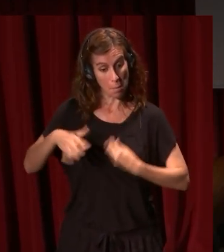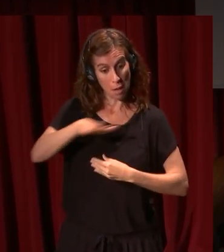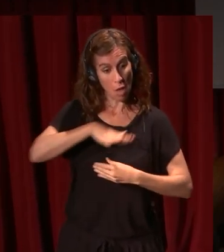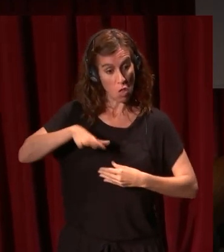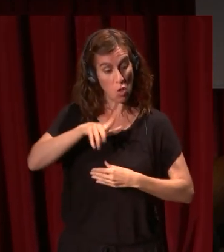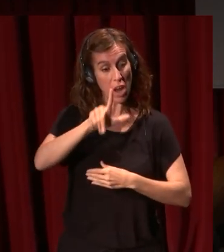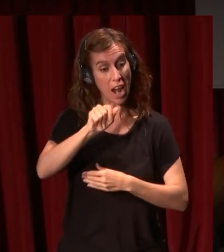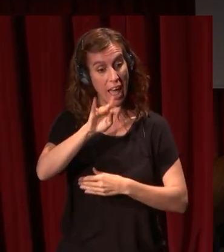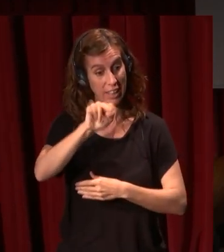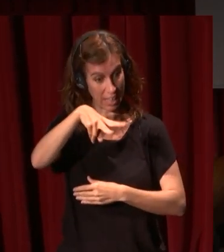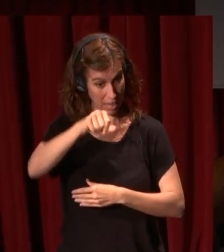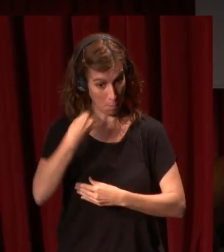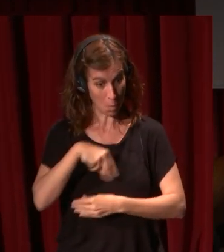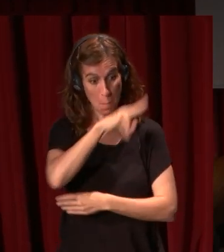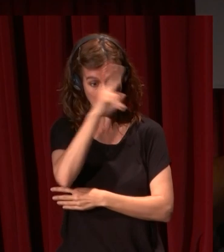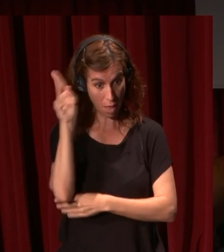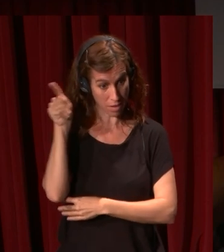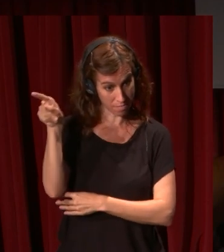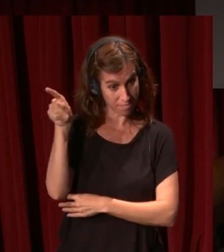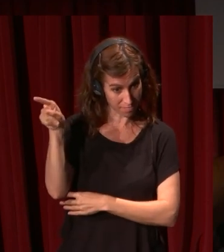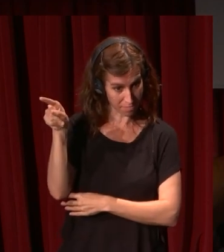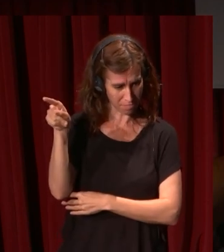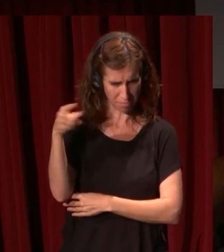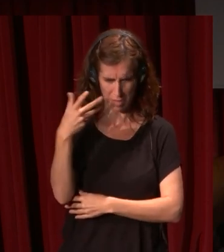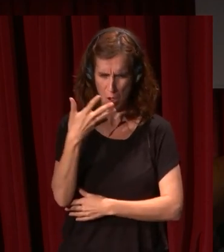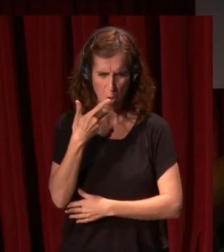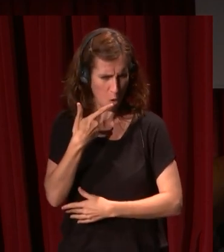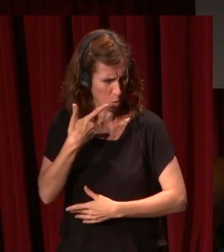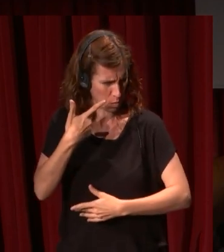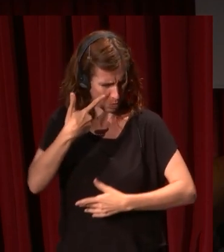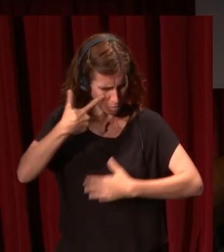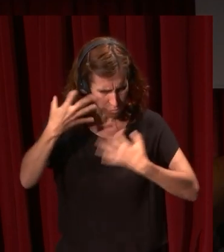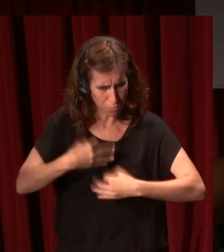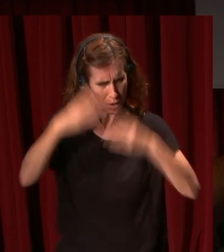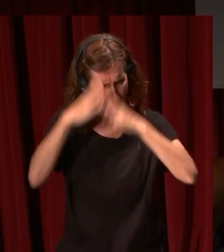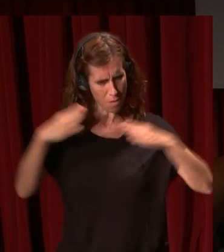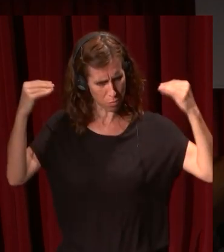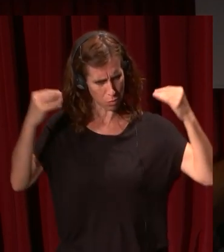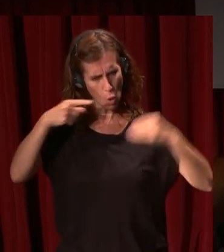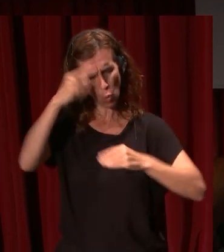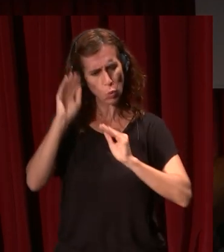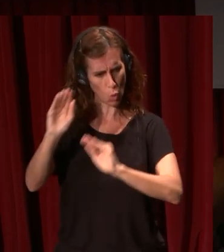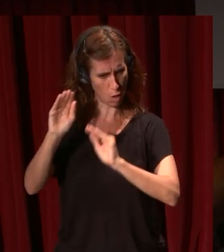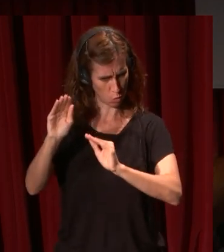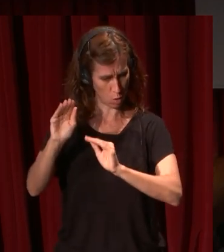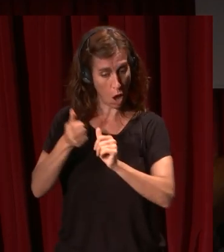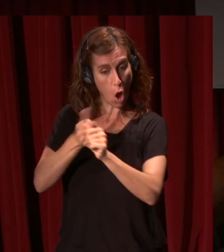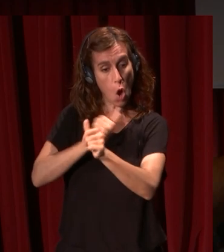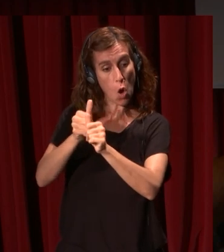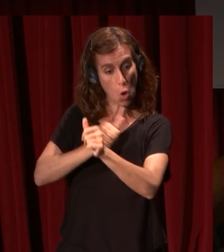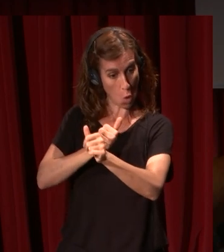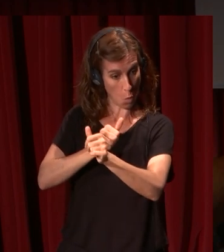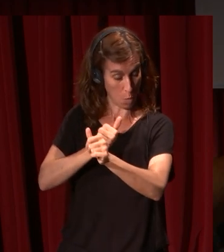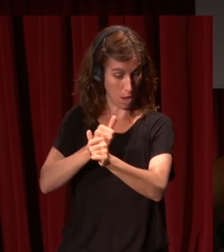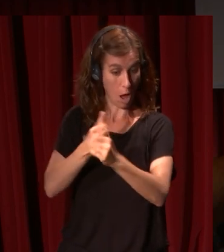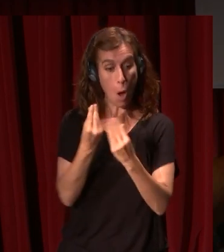en Madrid que conoce la pintura flamenca de primera mano lo sabemos porque en patrimonio nacional hay un cuadro que copia de Schneiders un bodegón